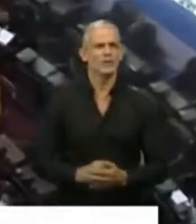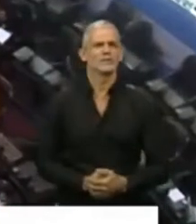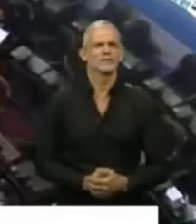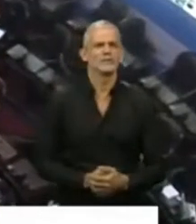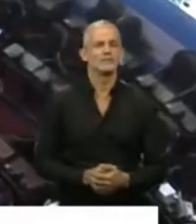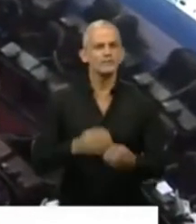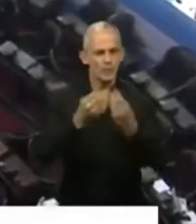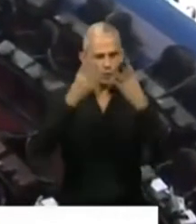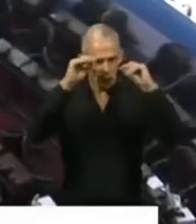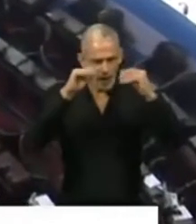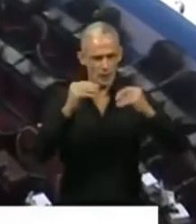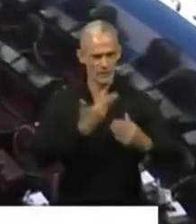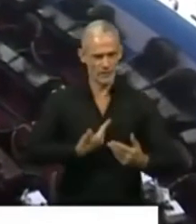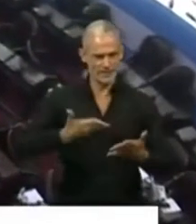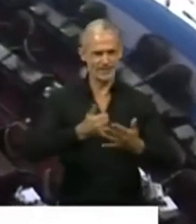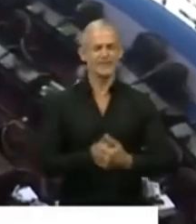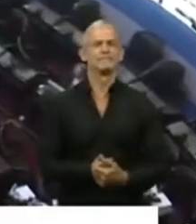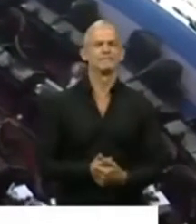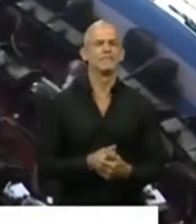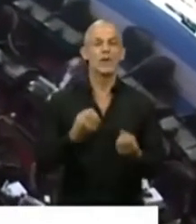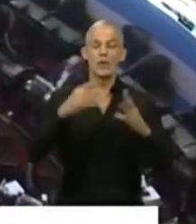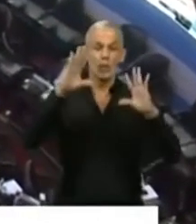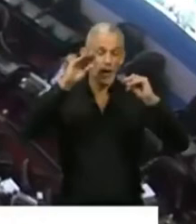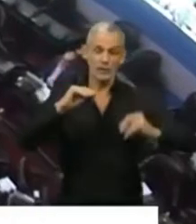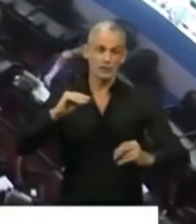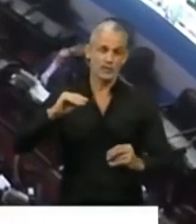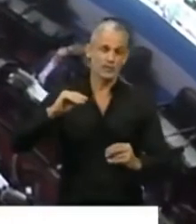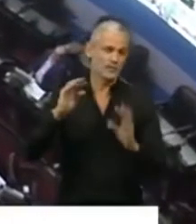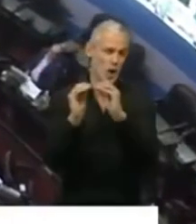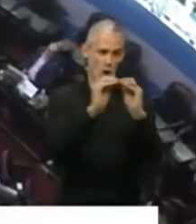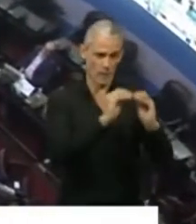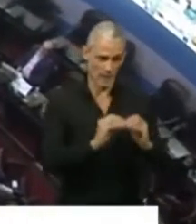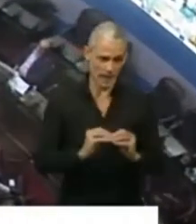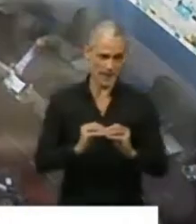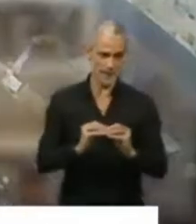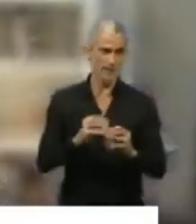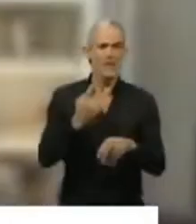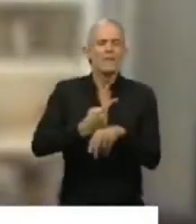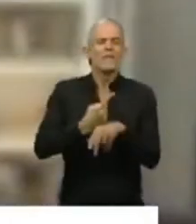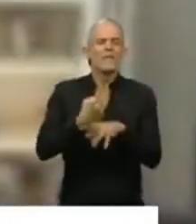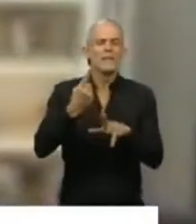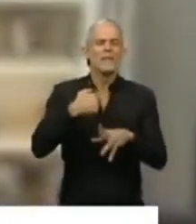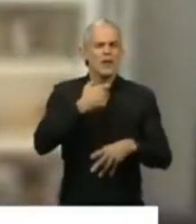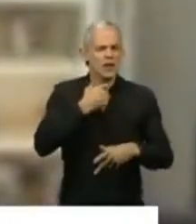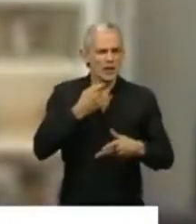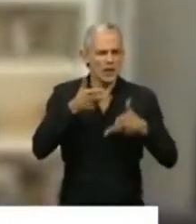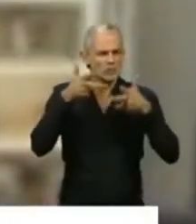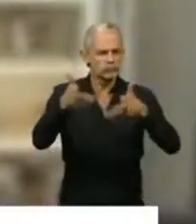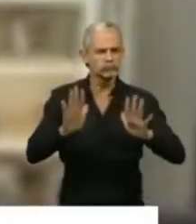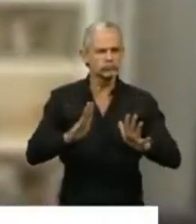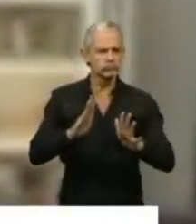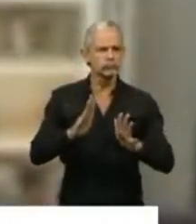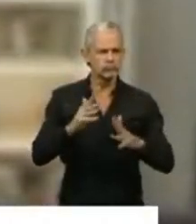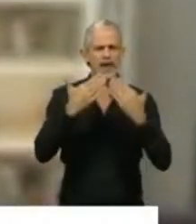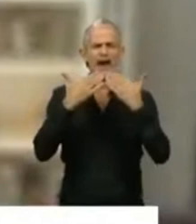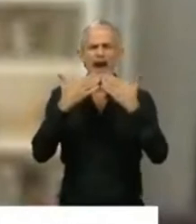Buenas noches, presidente. Buenas noches, colegas. Ante todo, quiero expresar mi más absoluto y profundo